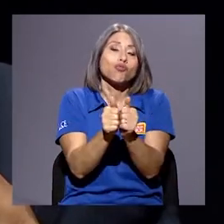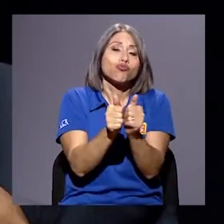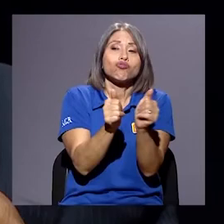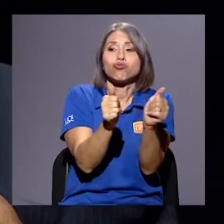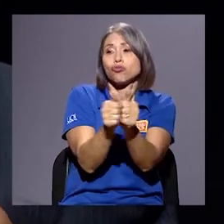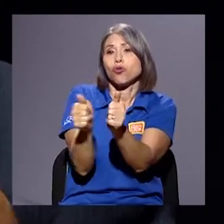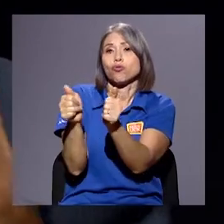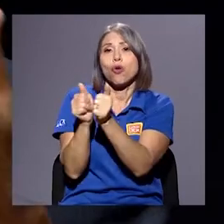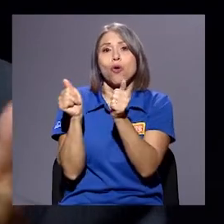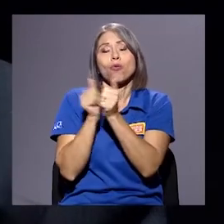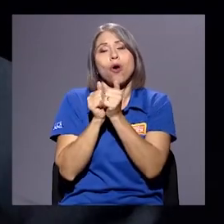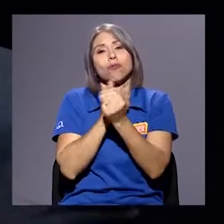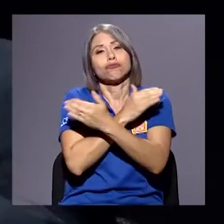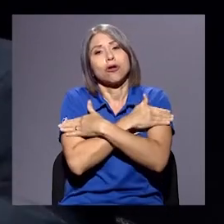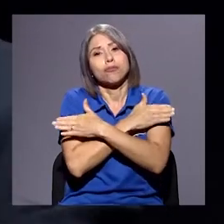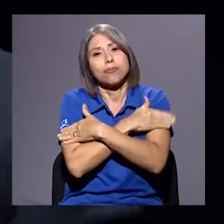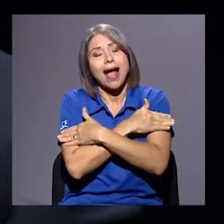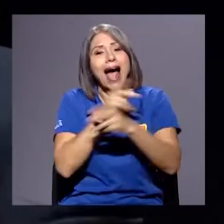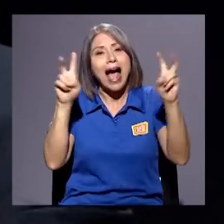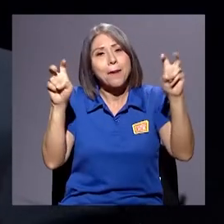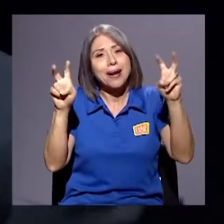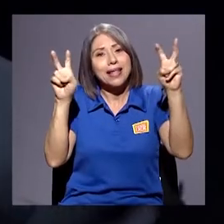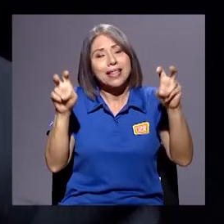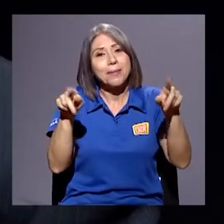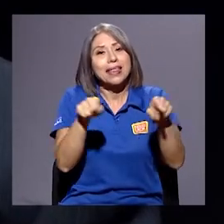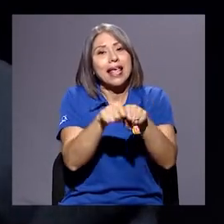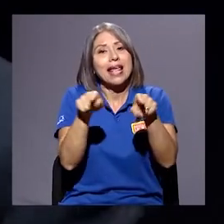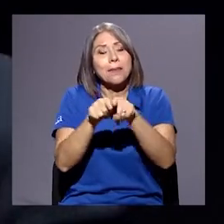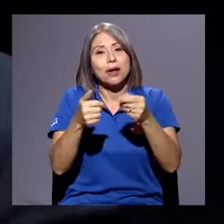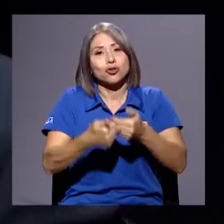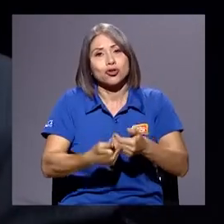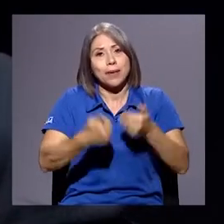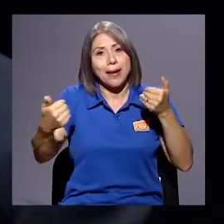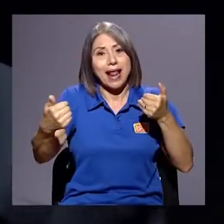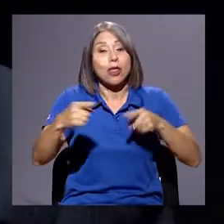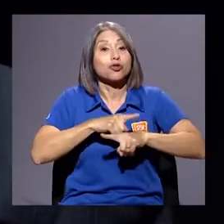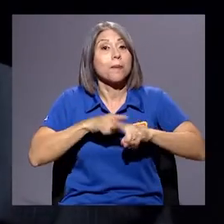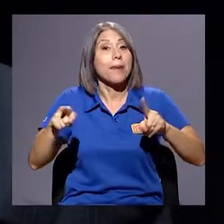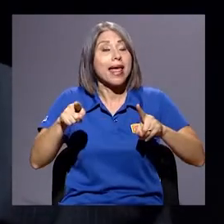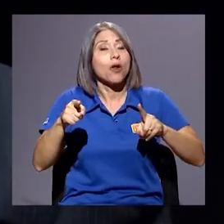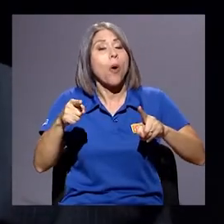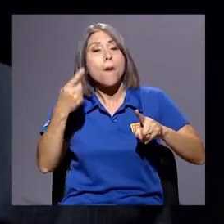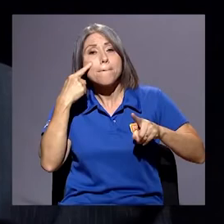separados, pero que encuentran en monedas de transacción, inclusive con derechos.